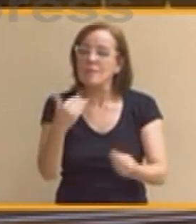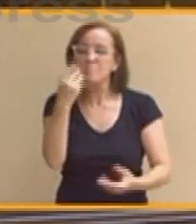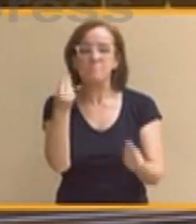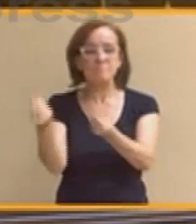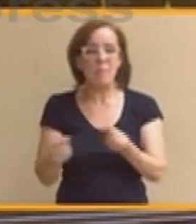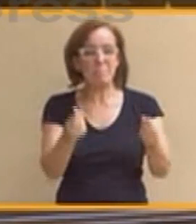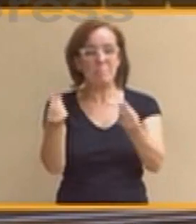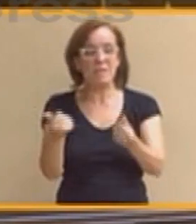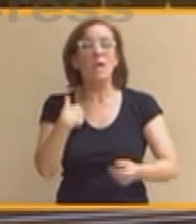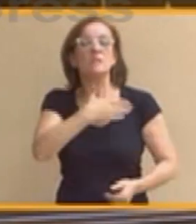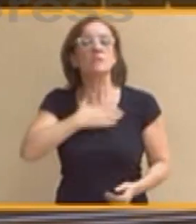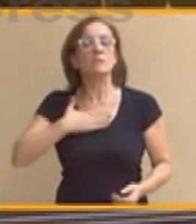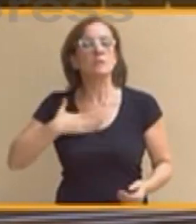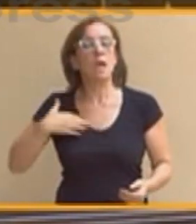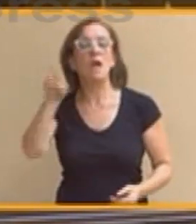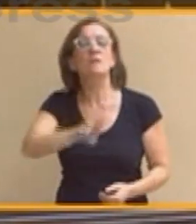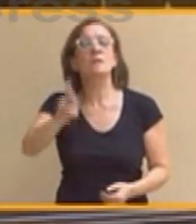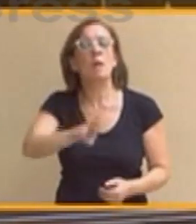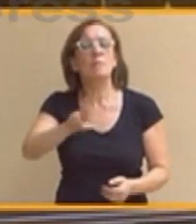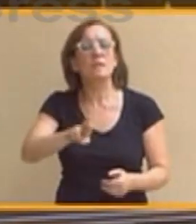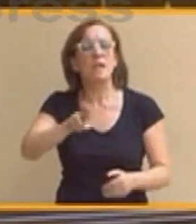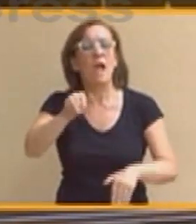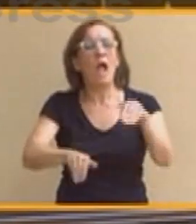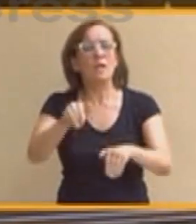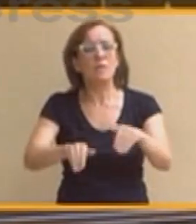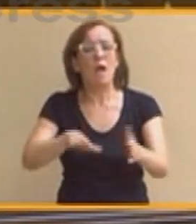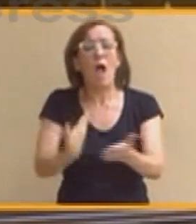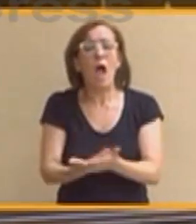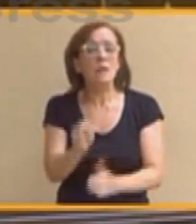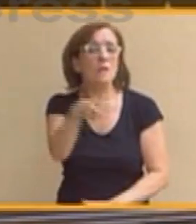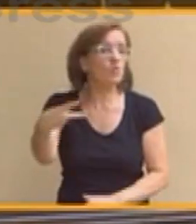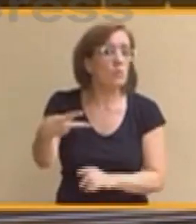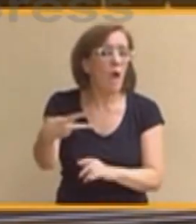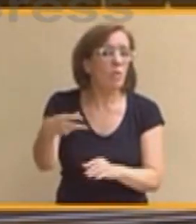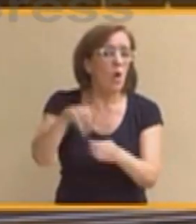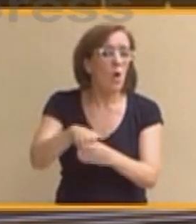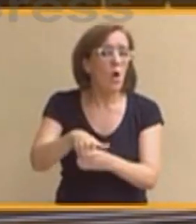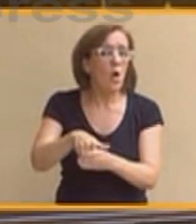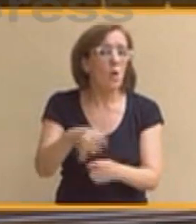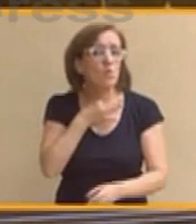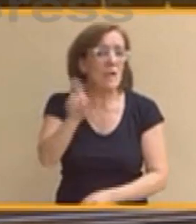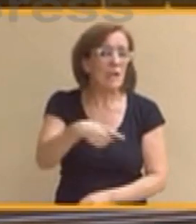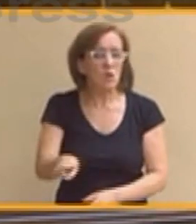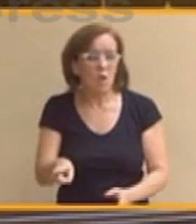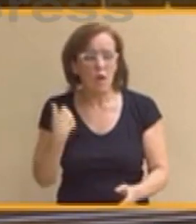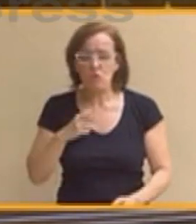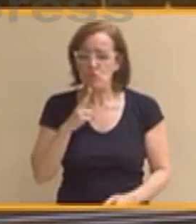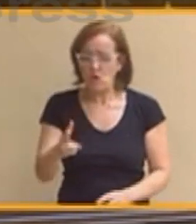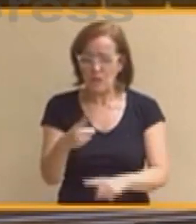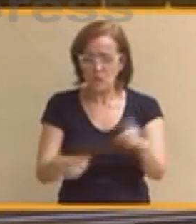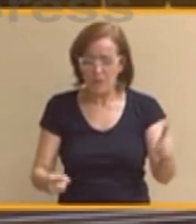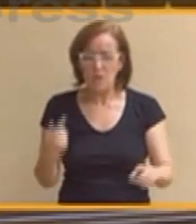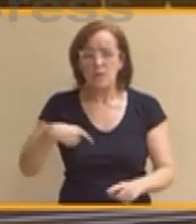quieren que se repitan las elecciones hasta que el resultado les guste. Ustedes llevan dos años y medio de